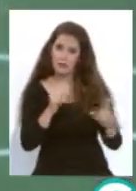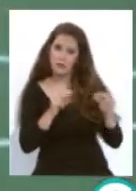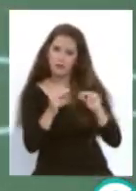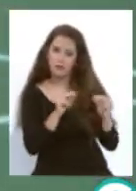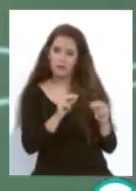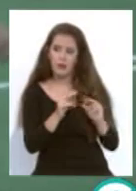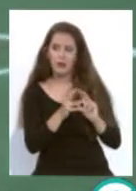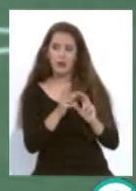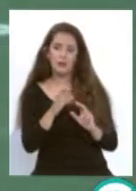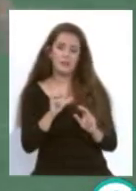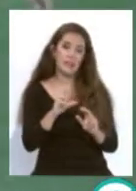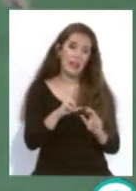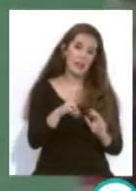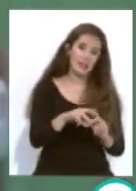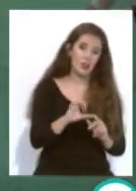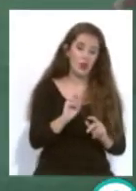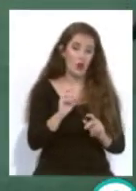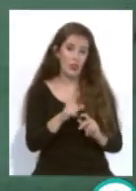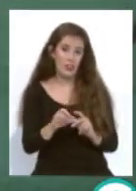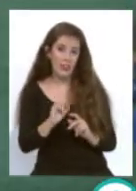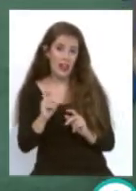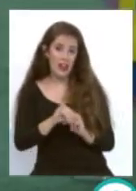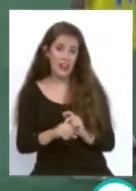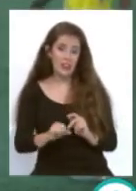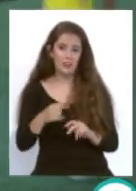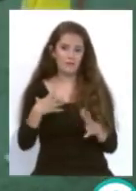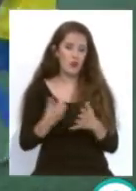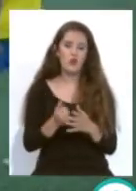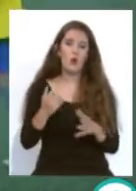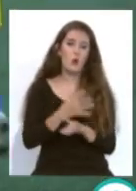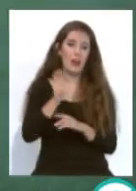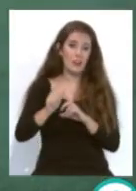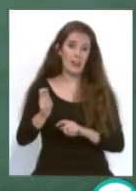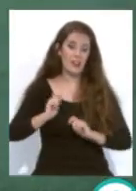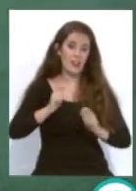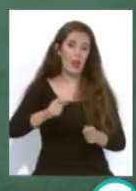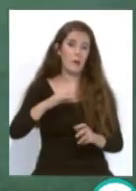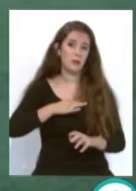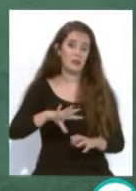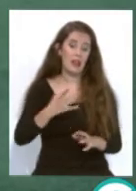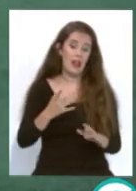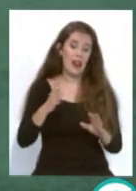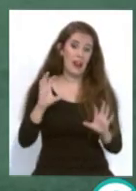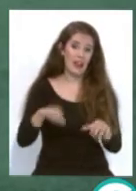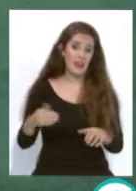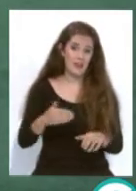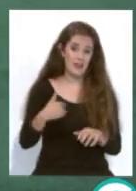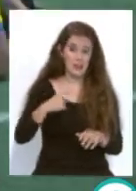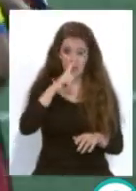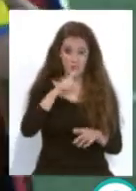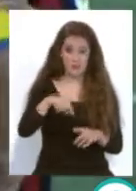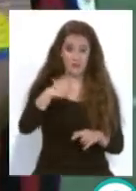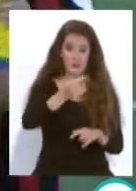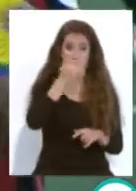González y todos los jugadores que le daban esa posibilidad al Cádiz B del próximo fin de semana